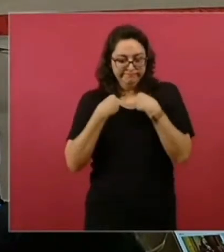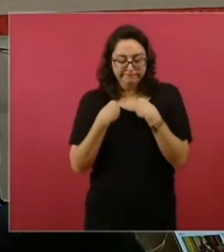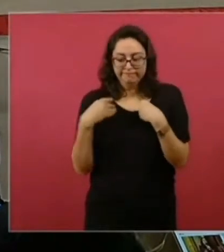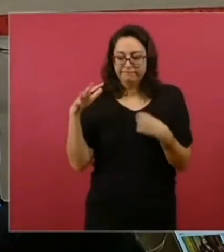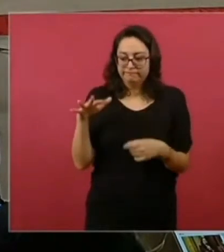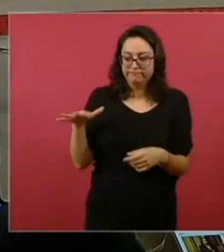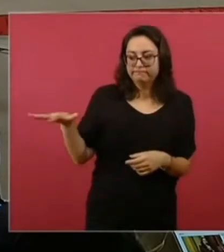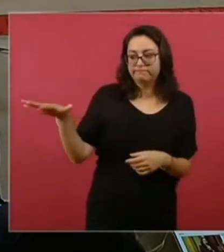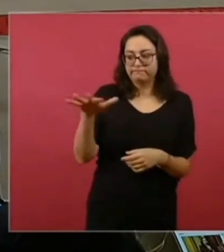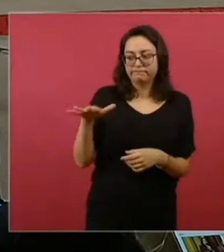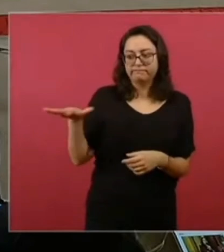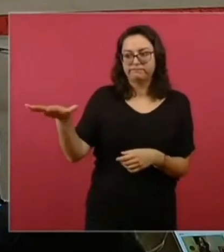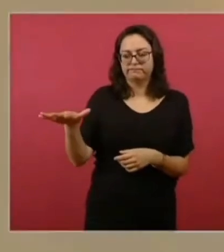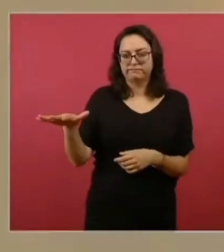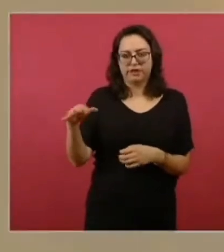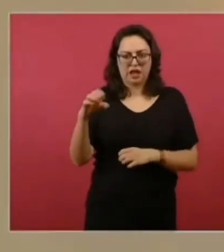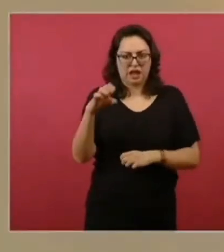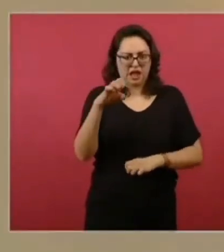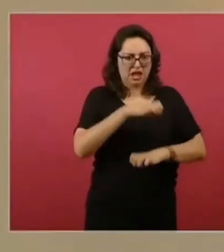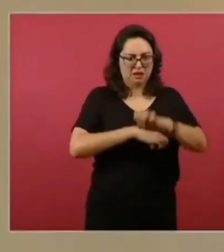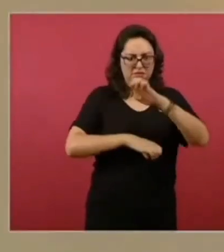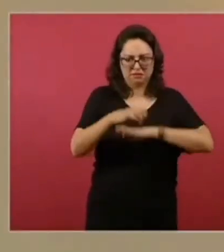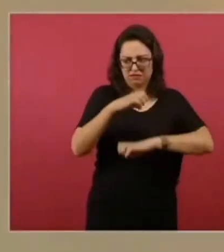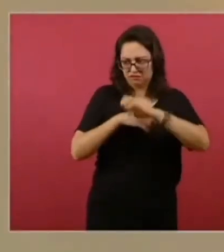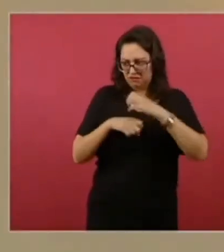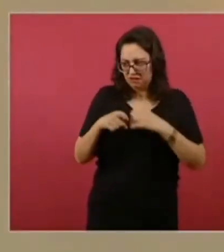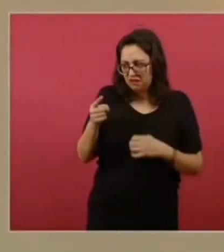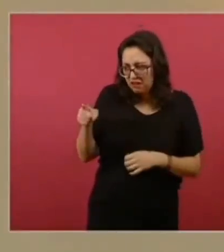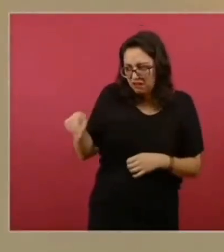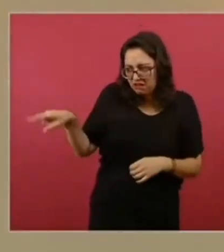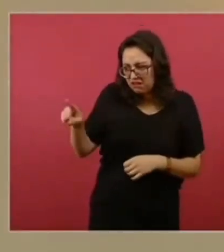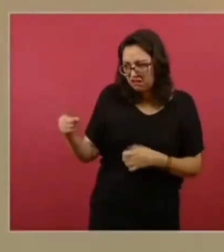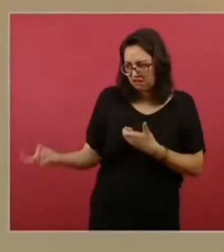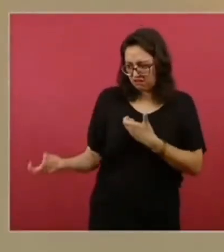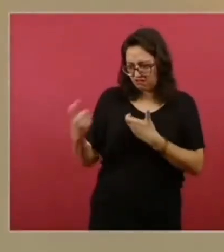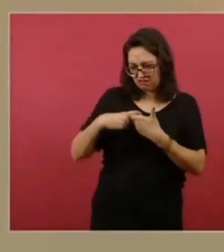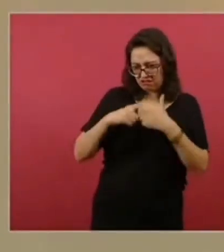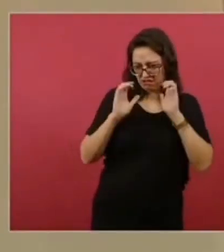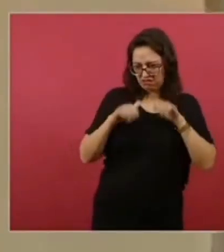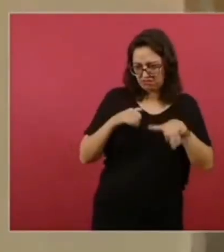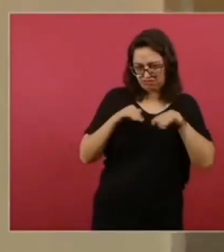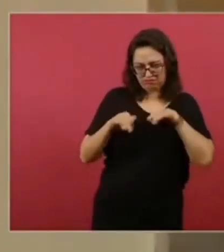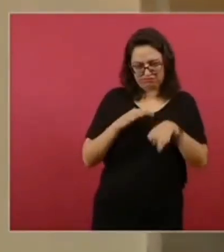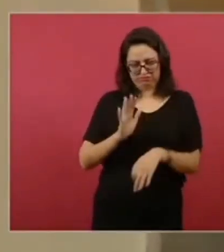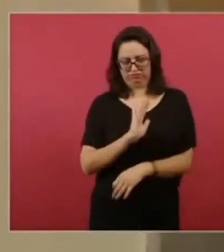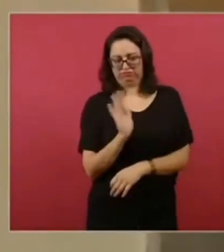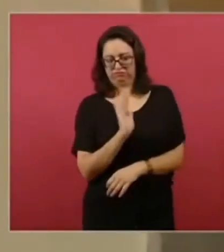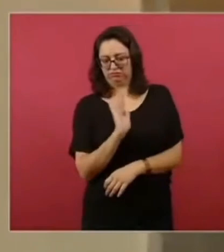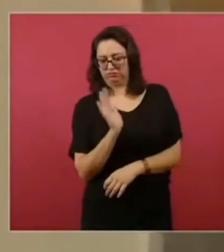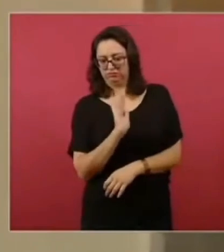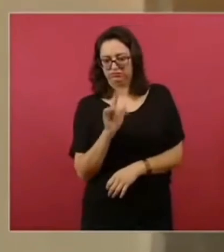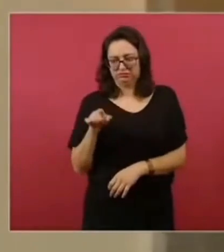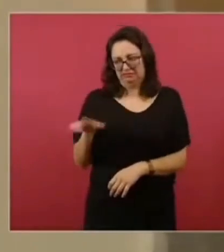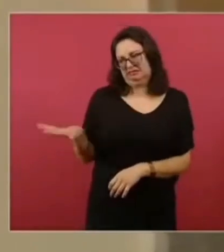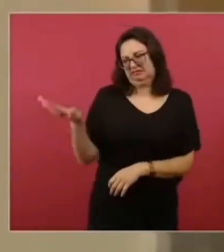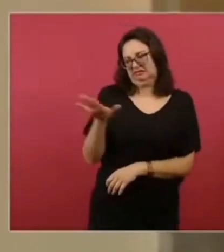nunca, nunca pensaban en darles una oportunidad de empleo o algo parecido. Cuando llega México como país a ser